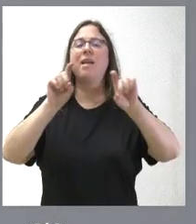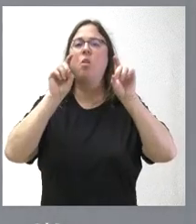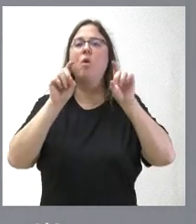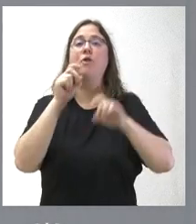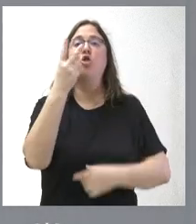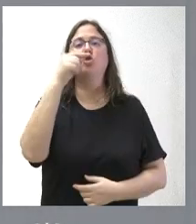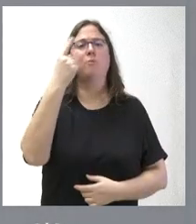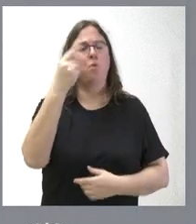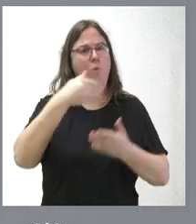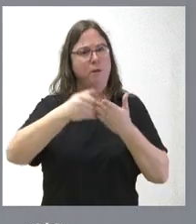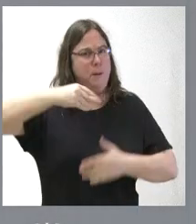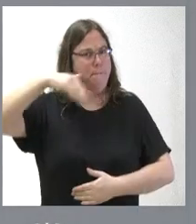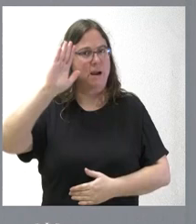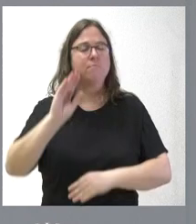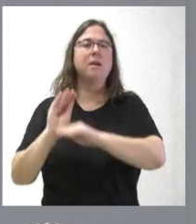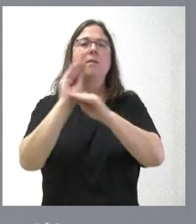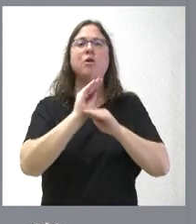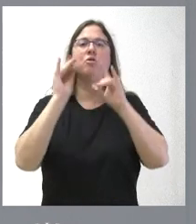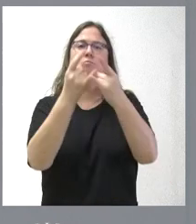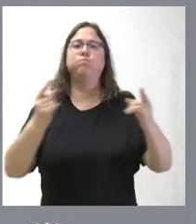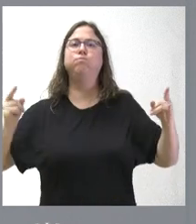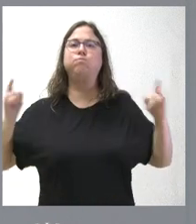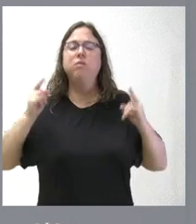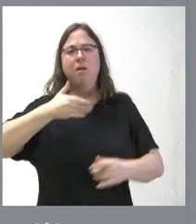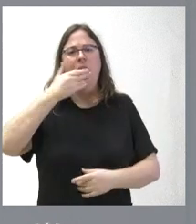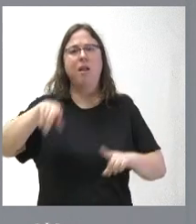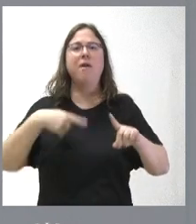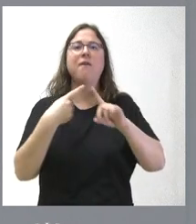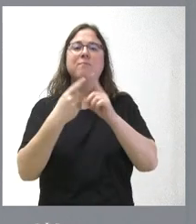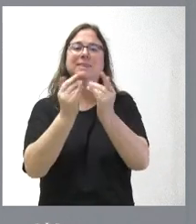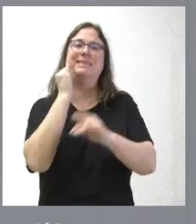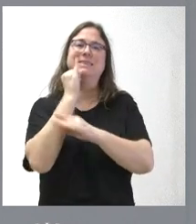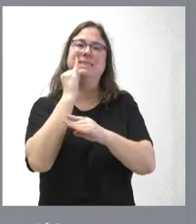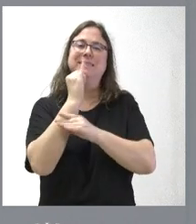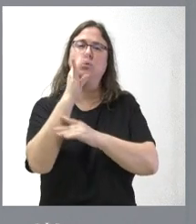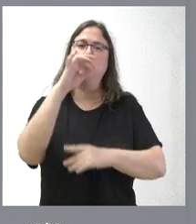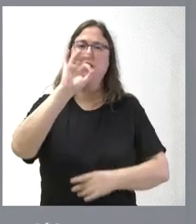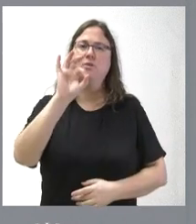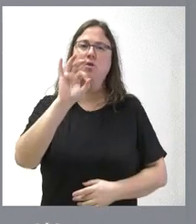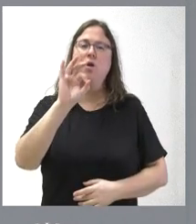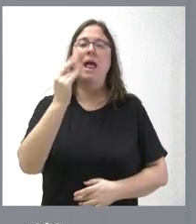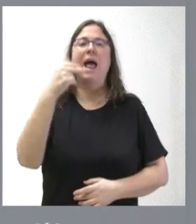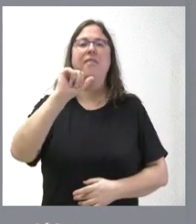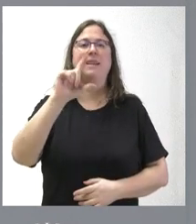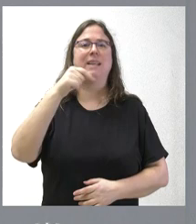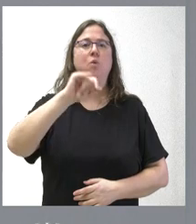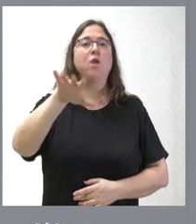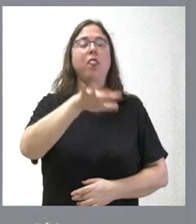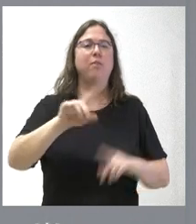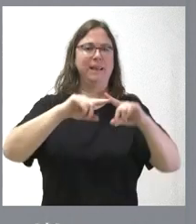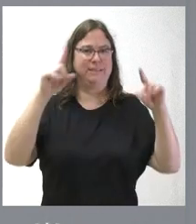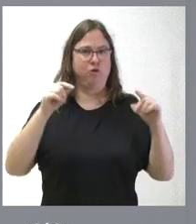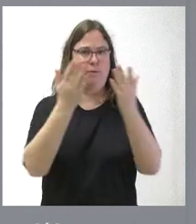de euros para avanzar en la mejora de la envolvente térmica e iluminación del Instituto de Educación Secundaria Andrés Laguna en Segovia.